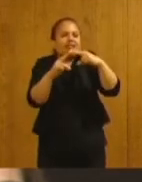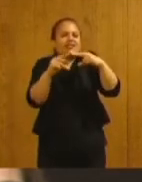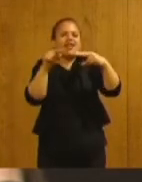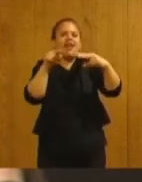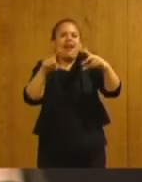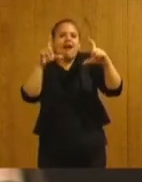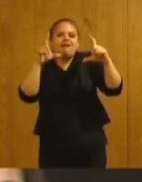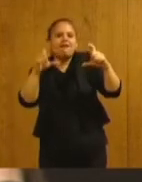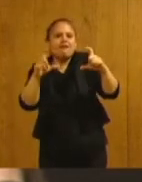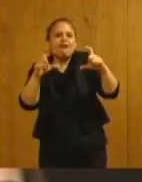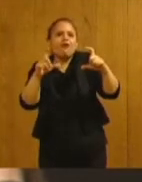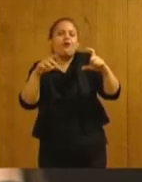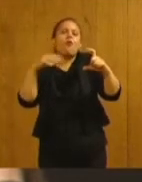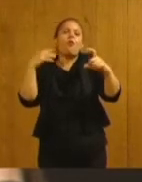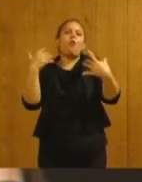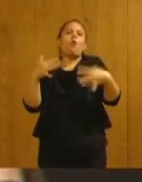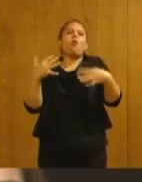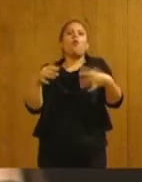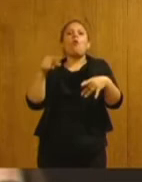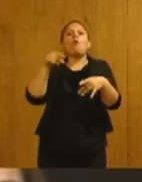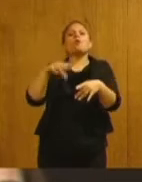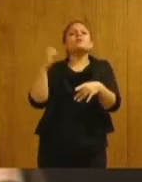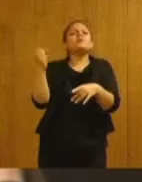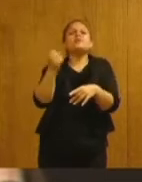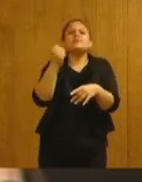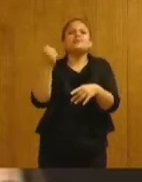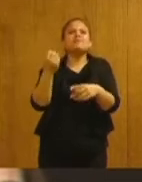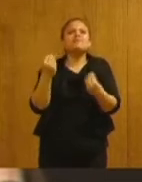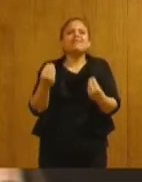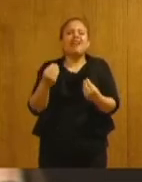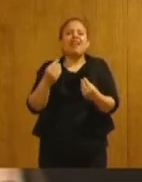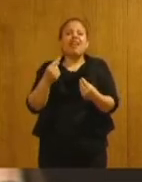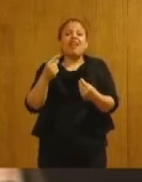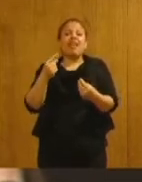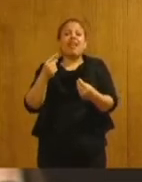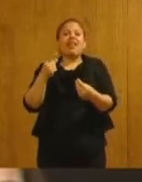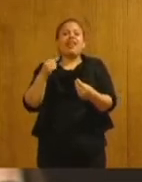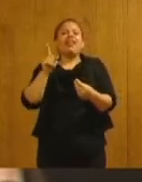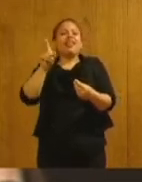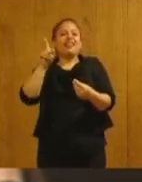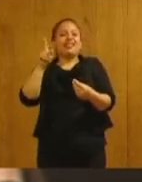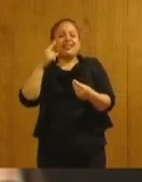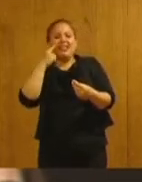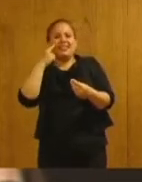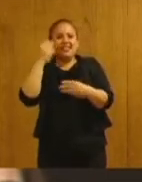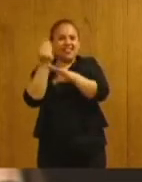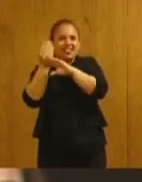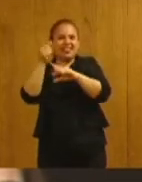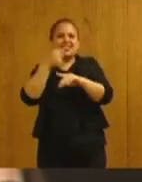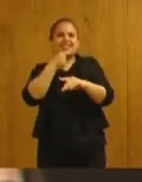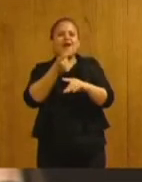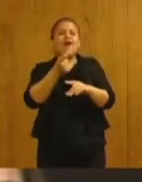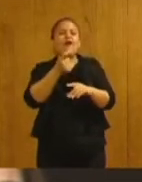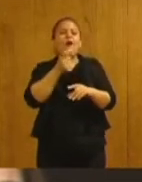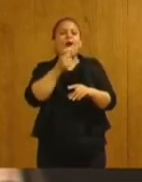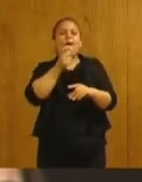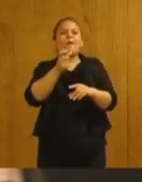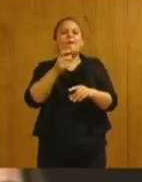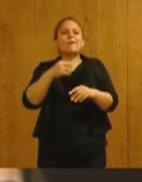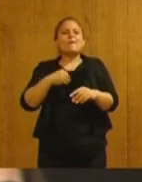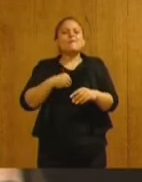Y no solamente eso, sino que cerró diciendo esperanza. Esperanza entendida en la